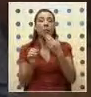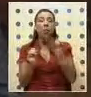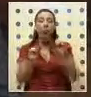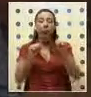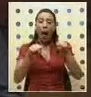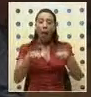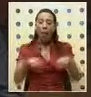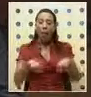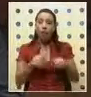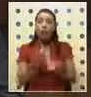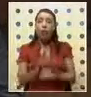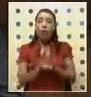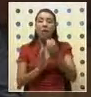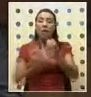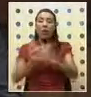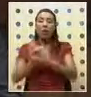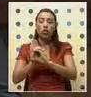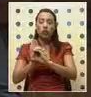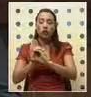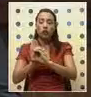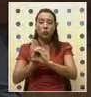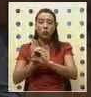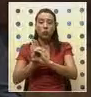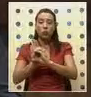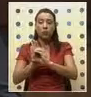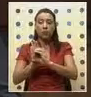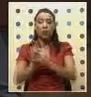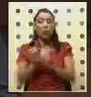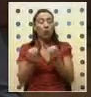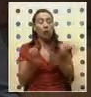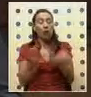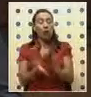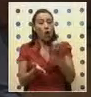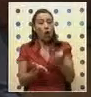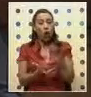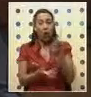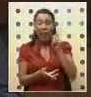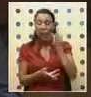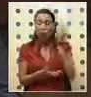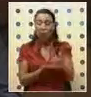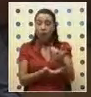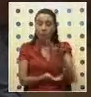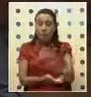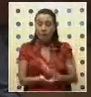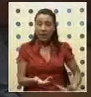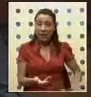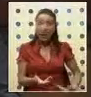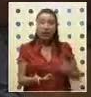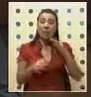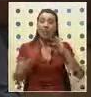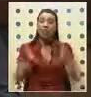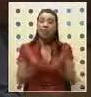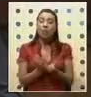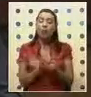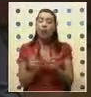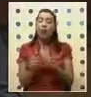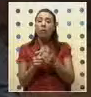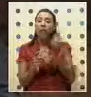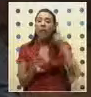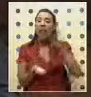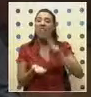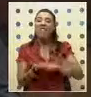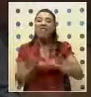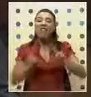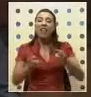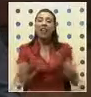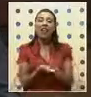entonces, una nueva constitución. Entre los muchos logros que tuvo como presidente está la conformación de la Comisión para la Verdad y la